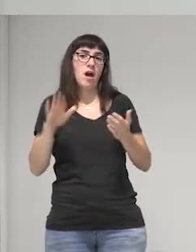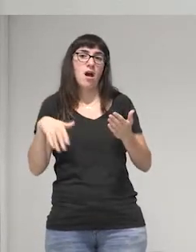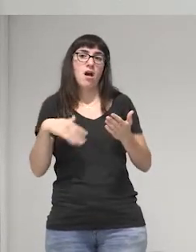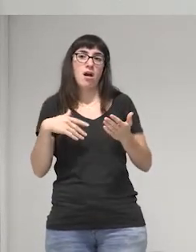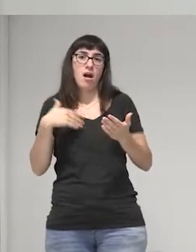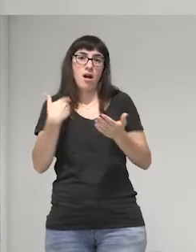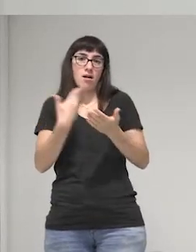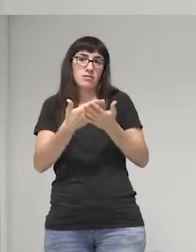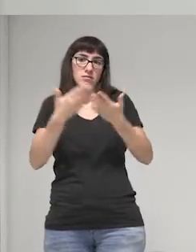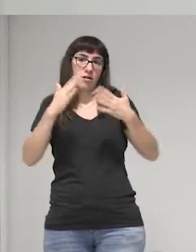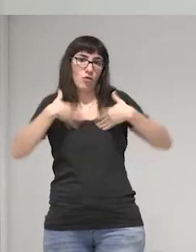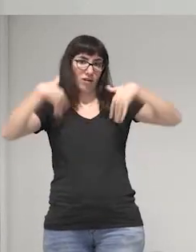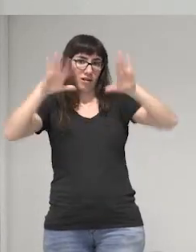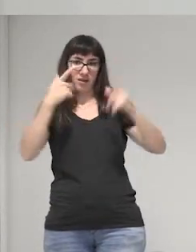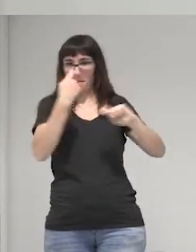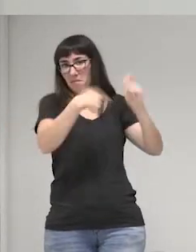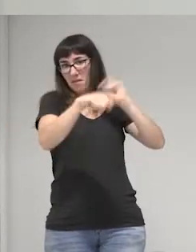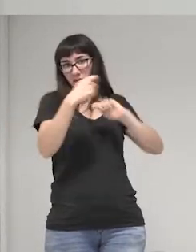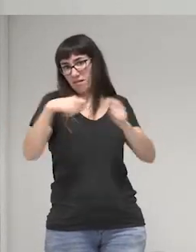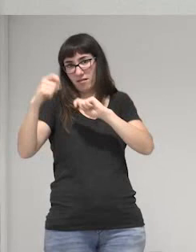cierre si te dejas que te venden